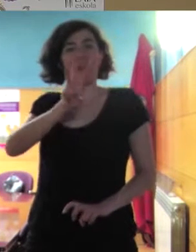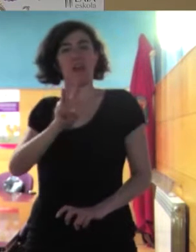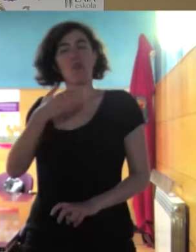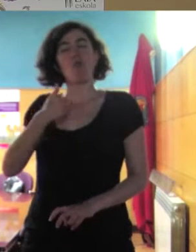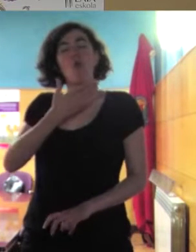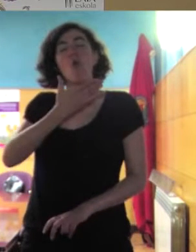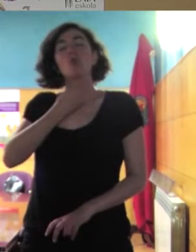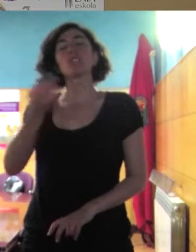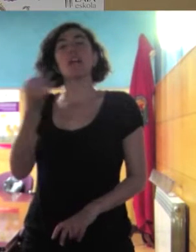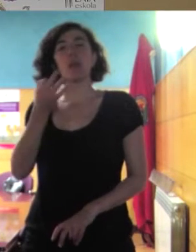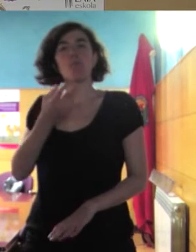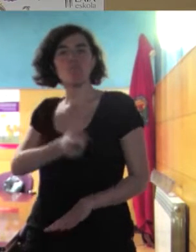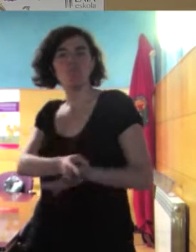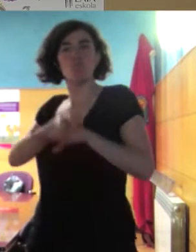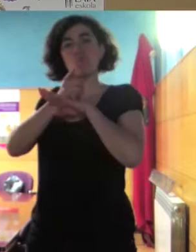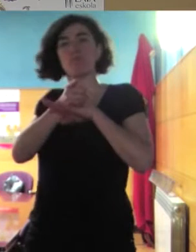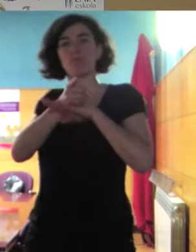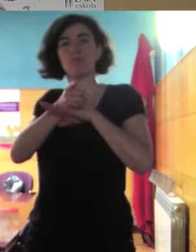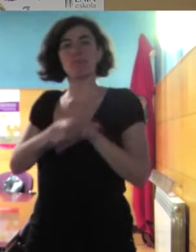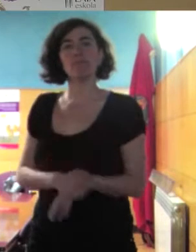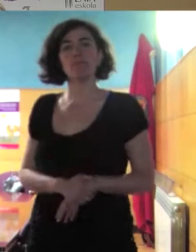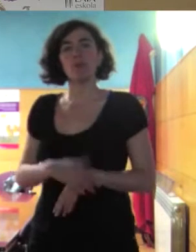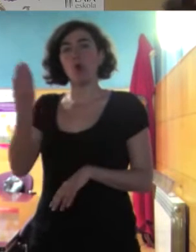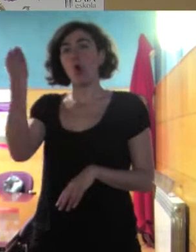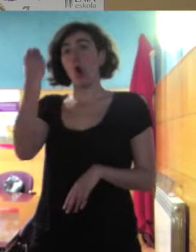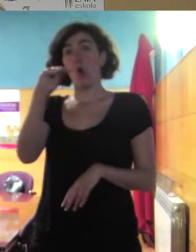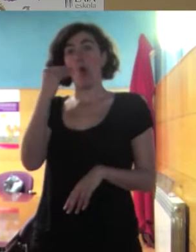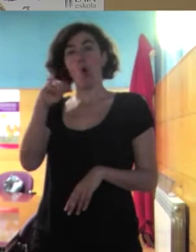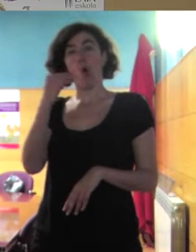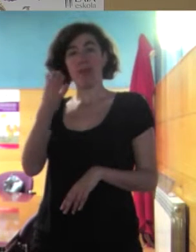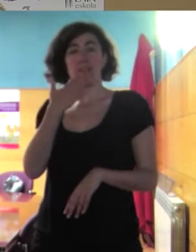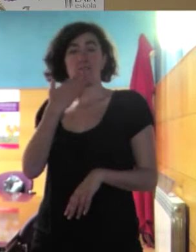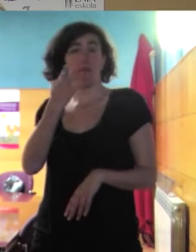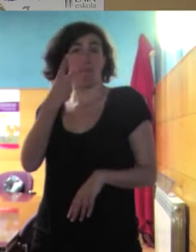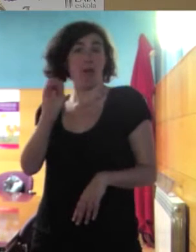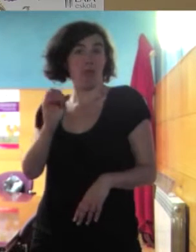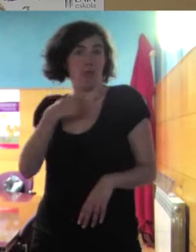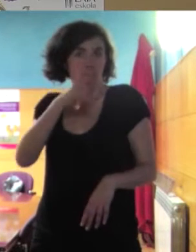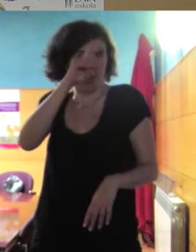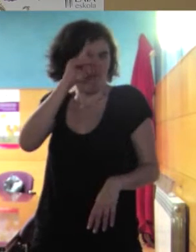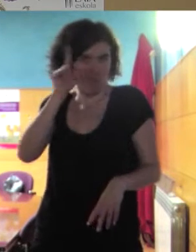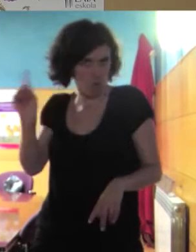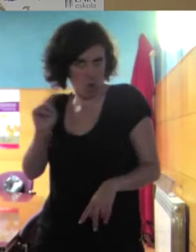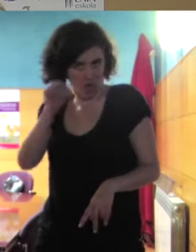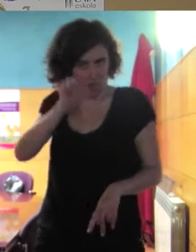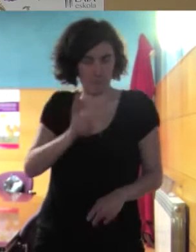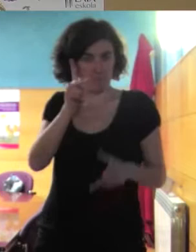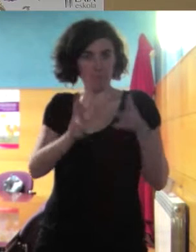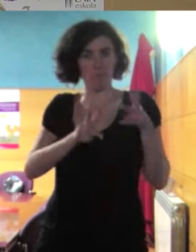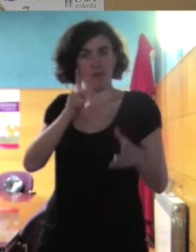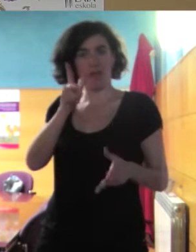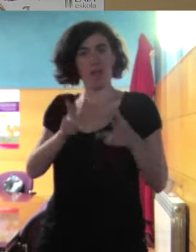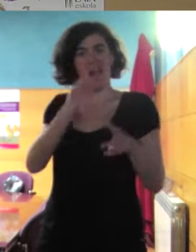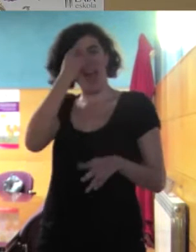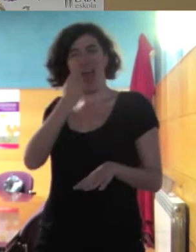bueno cuando hacemos encuestas con la chavalería de 20 años no os digo en Madrid digo en el País Vasco sobre las